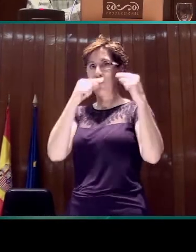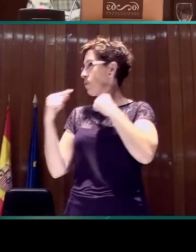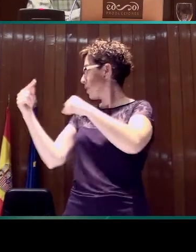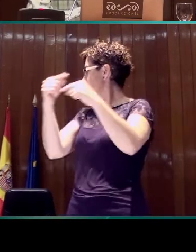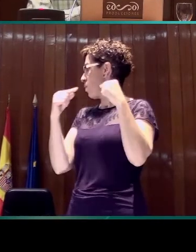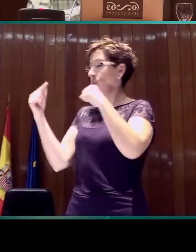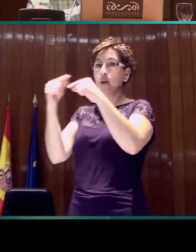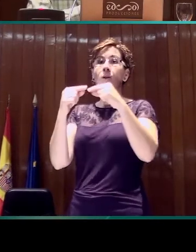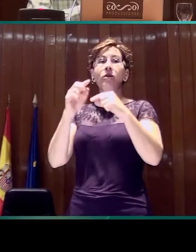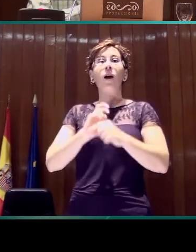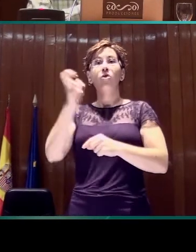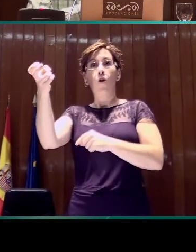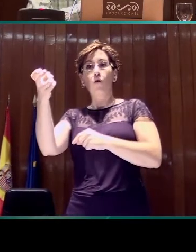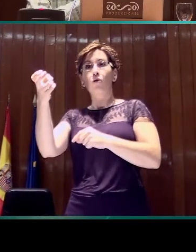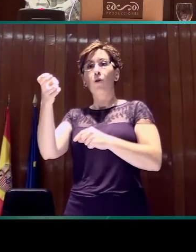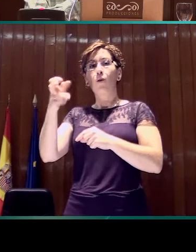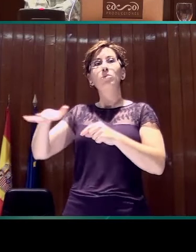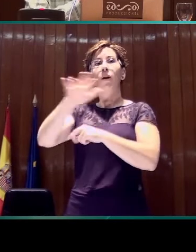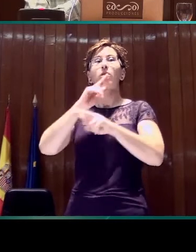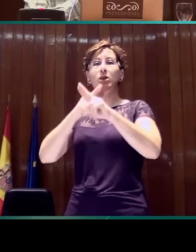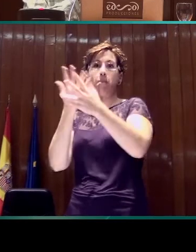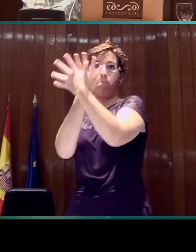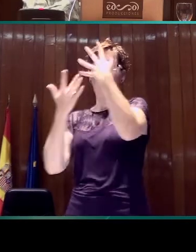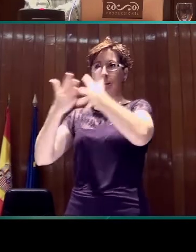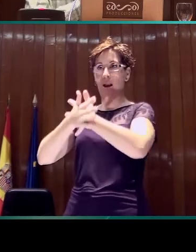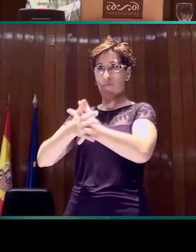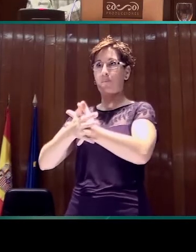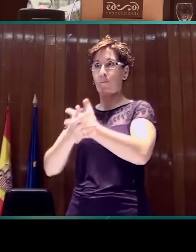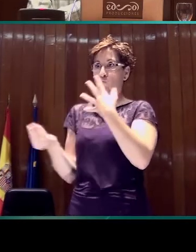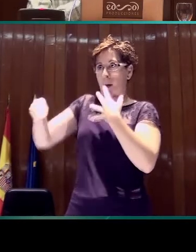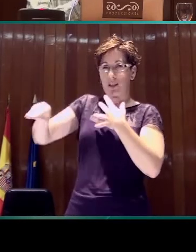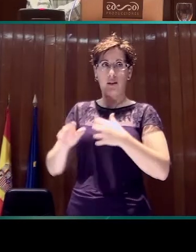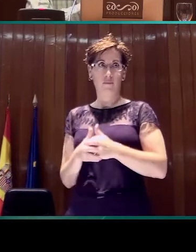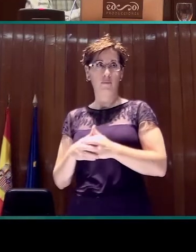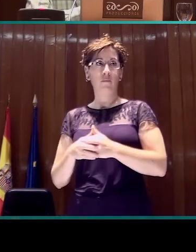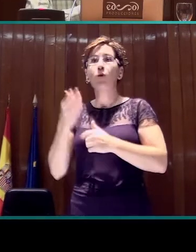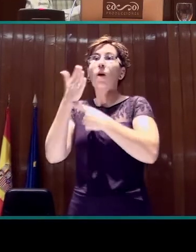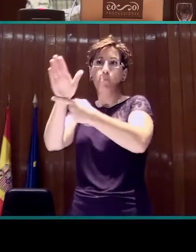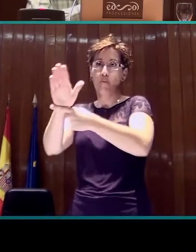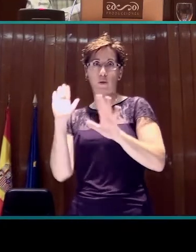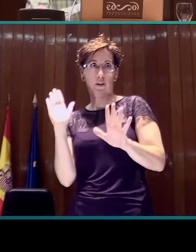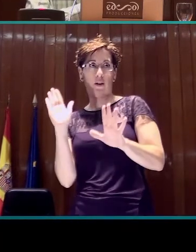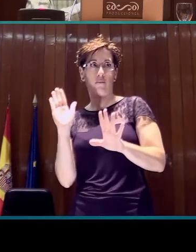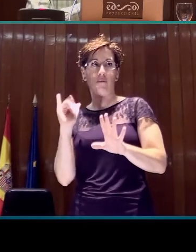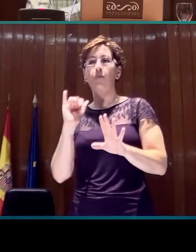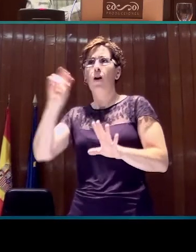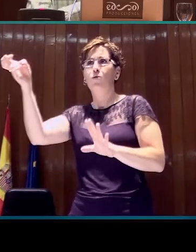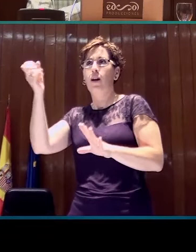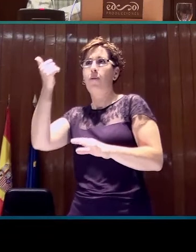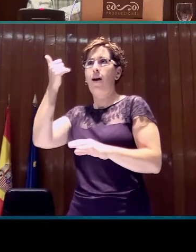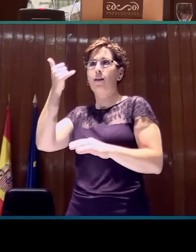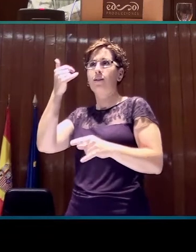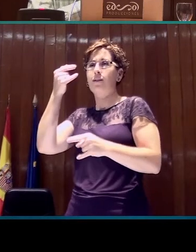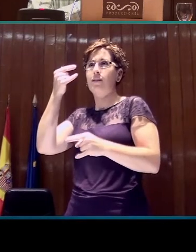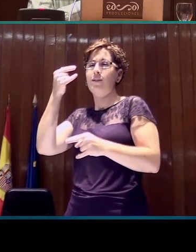va directamente también al espacio de mezcla. Porque otra propuesta, que visualmente era más atractiva, pero creo que menos